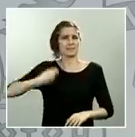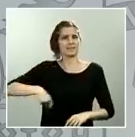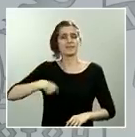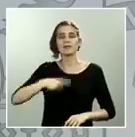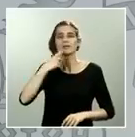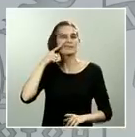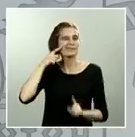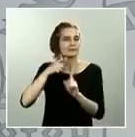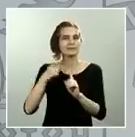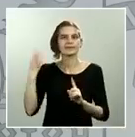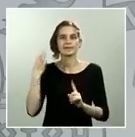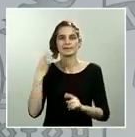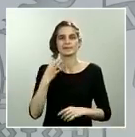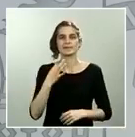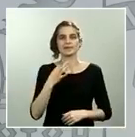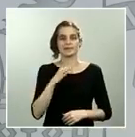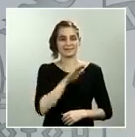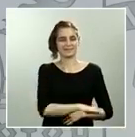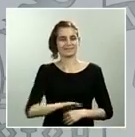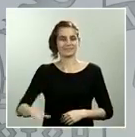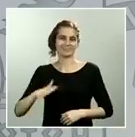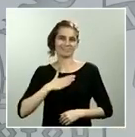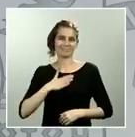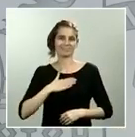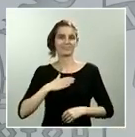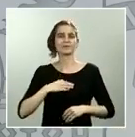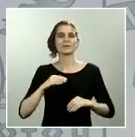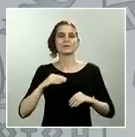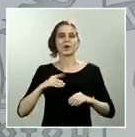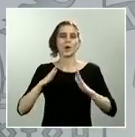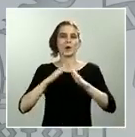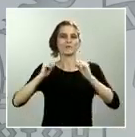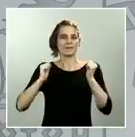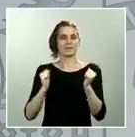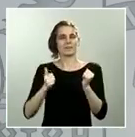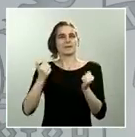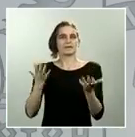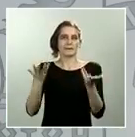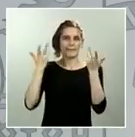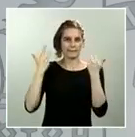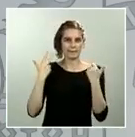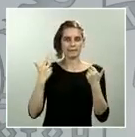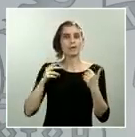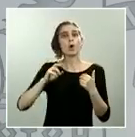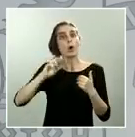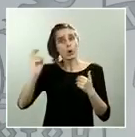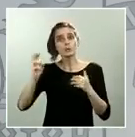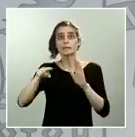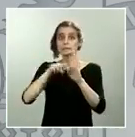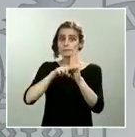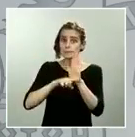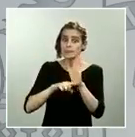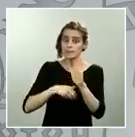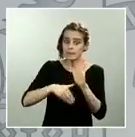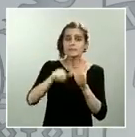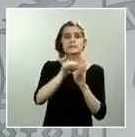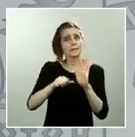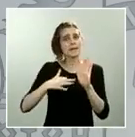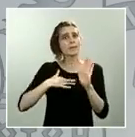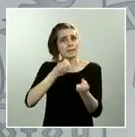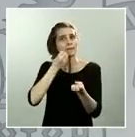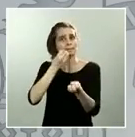de nuestros menores, pero puede haber otras medidas que se puedan ir desplegando a lo largo de esa semana en función, siempre